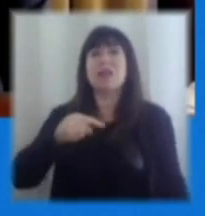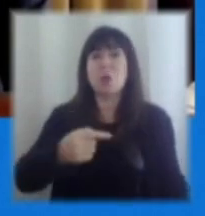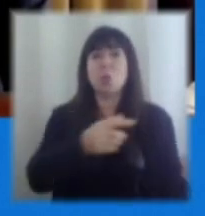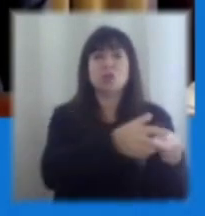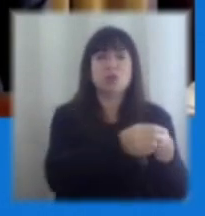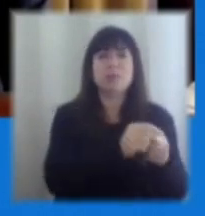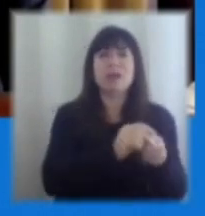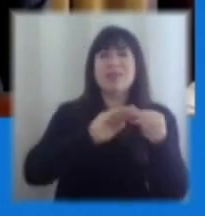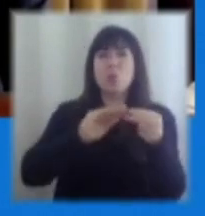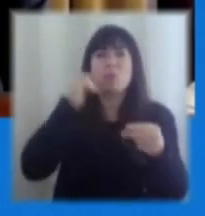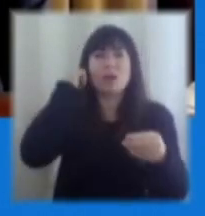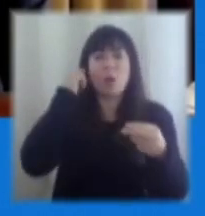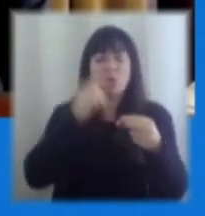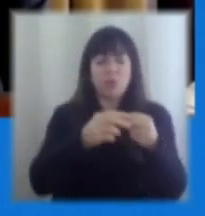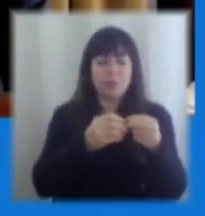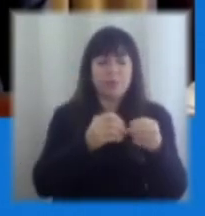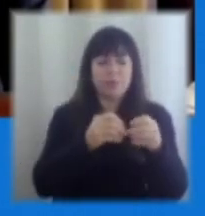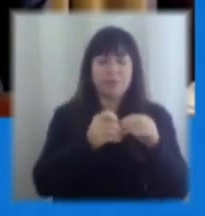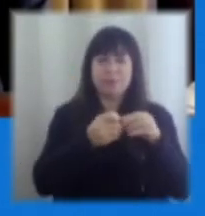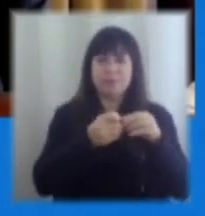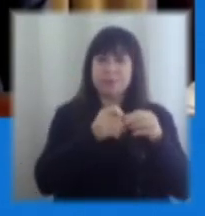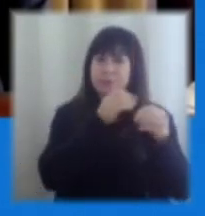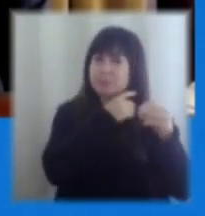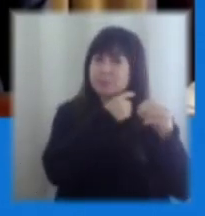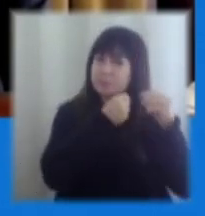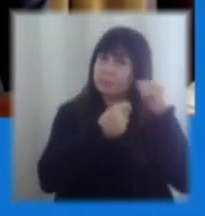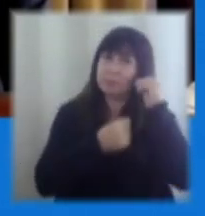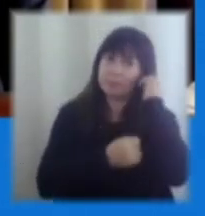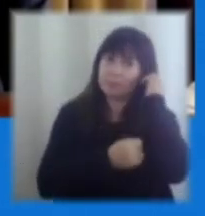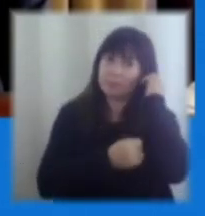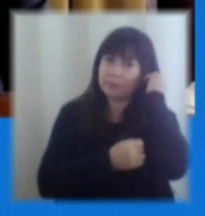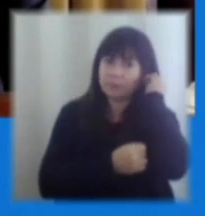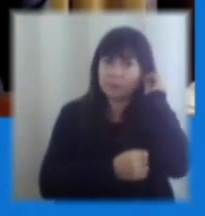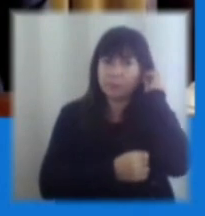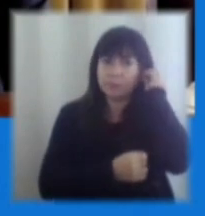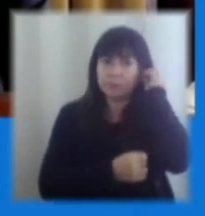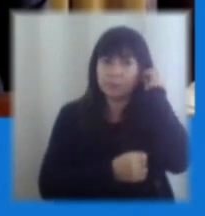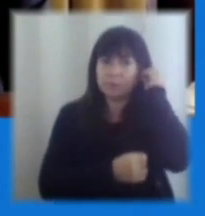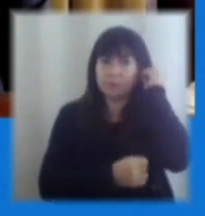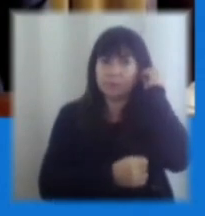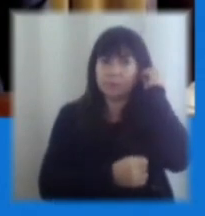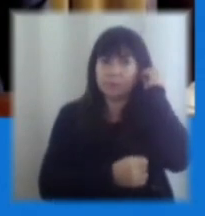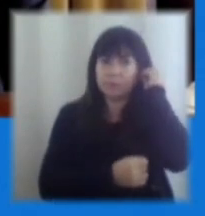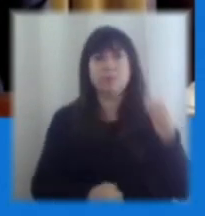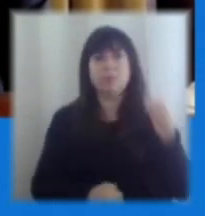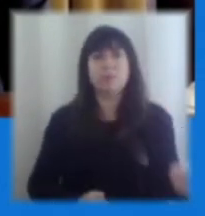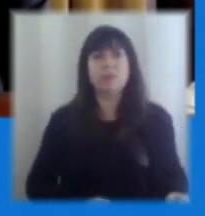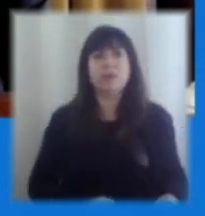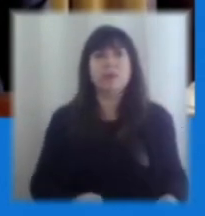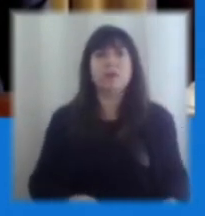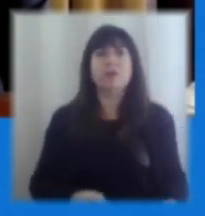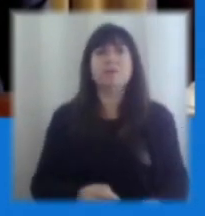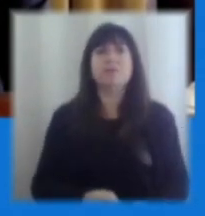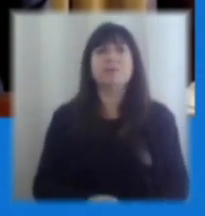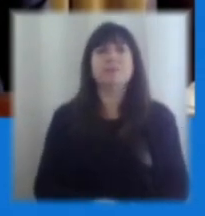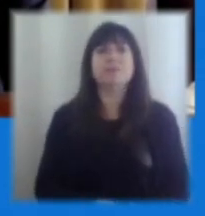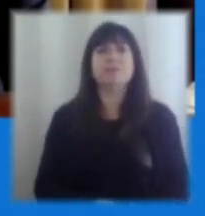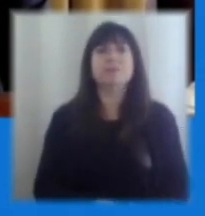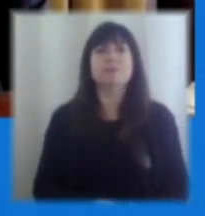estamos teniendo, ministro, ponerla en ese contexto internacional y quizás tangibilizarla en este concepto del endeudamiento público de Chile.